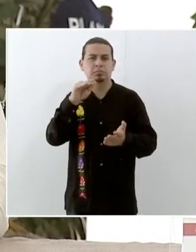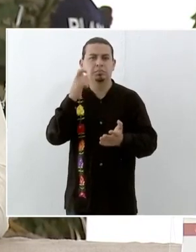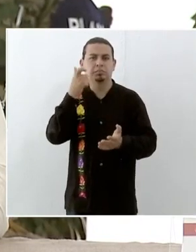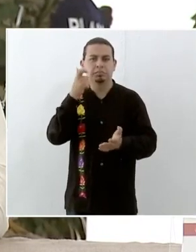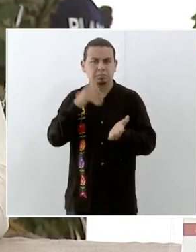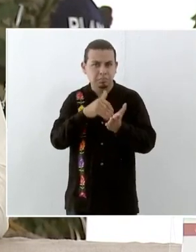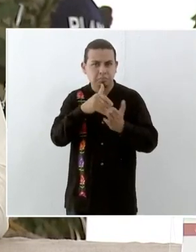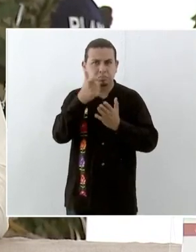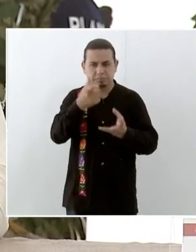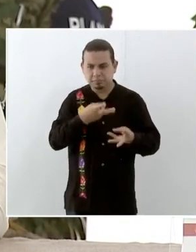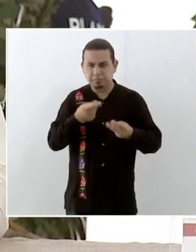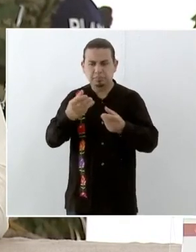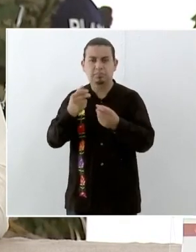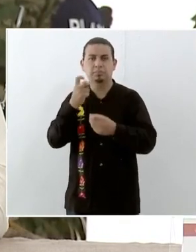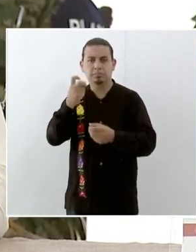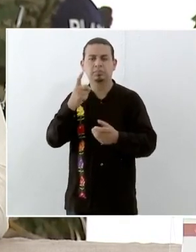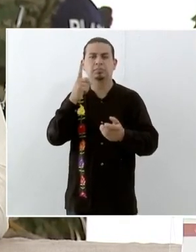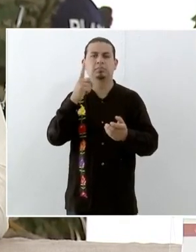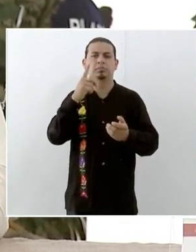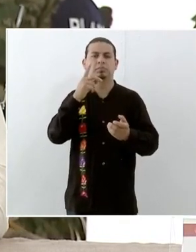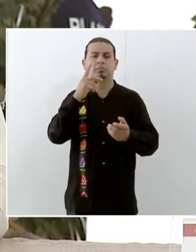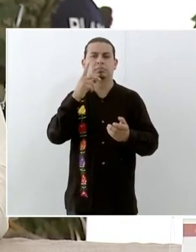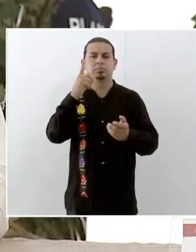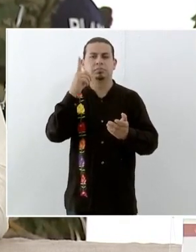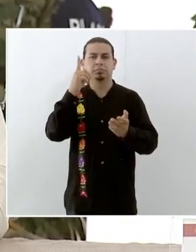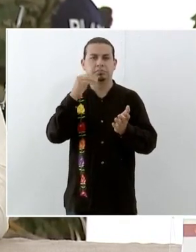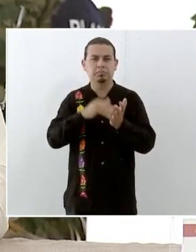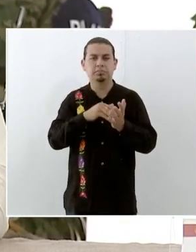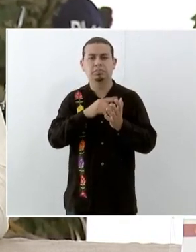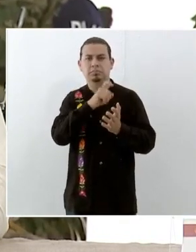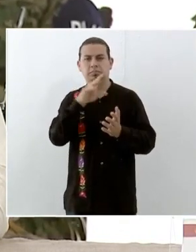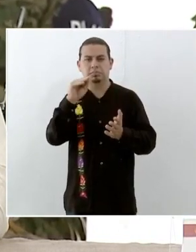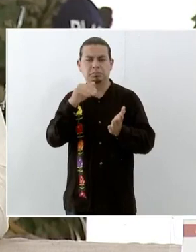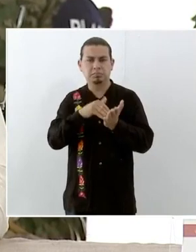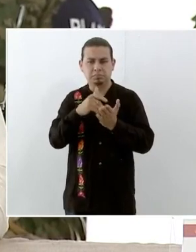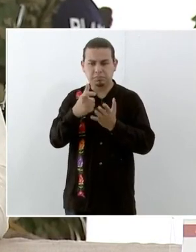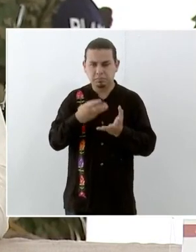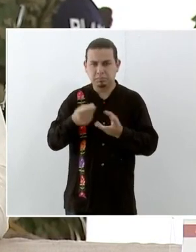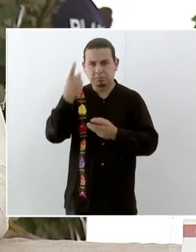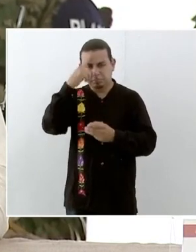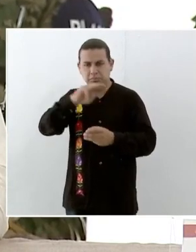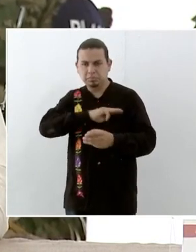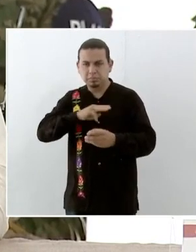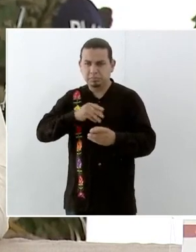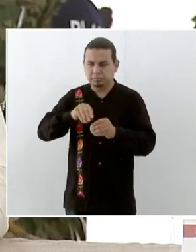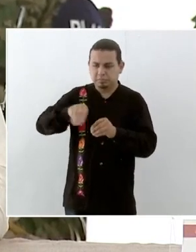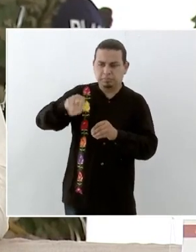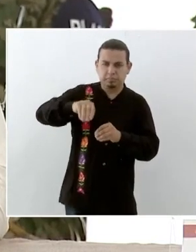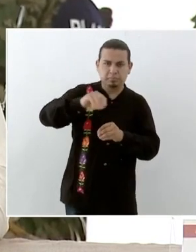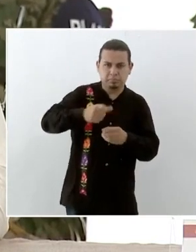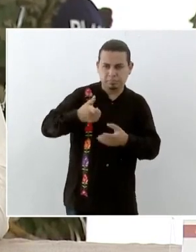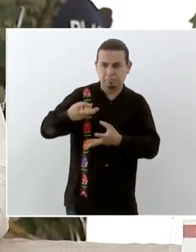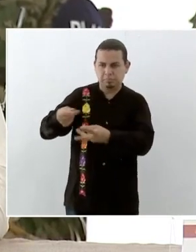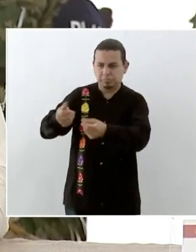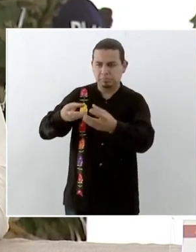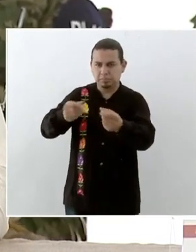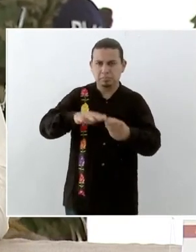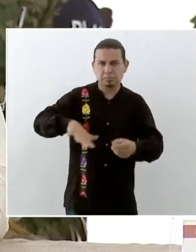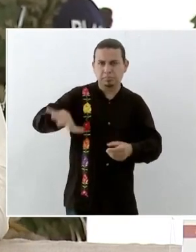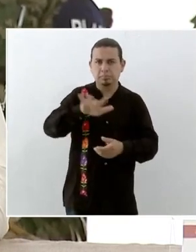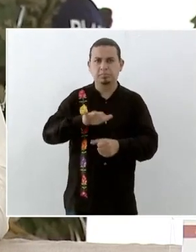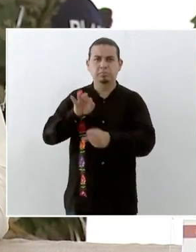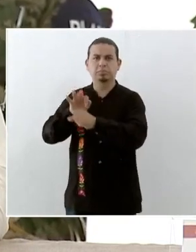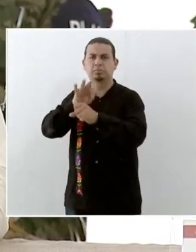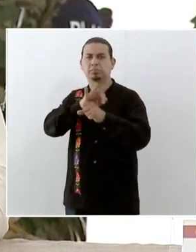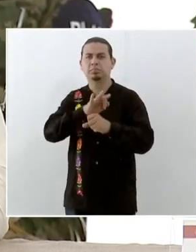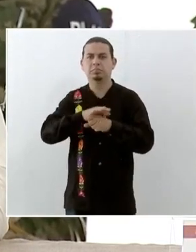pesos. Estos 1.190 millones de pesos van a ser ejercidos directamente por los municipios, por lo cual se les entregarán